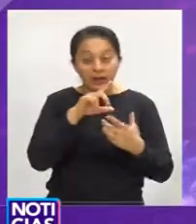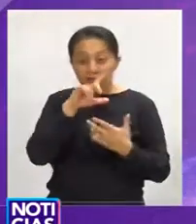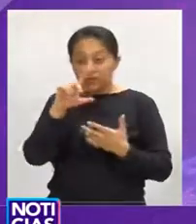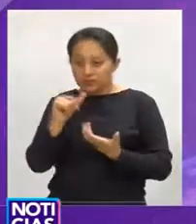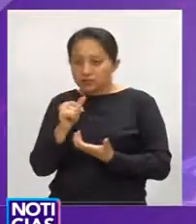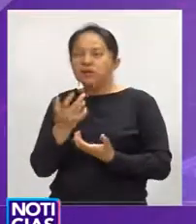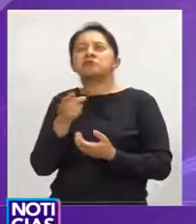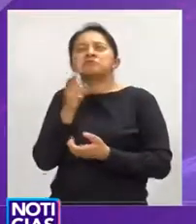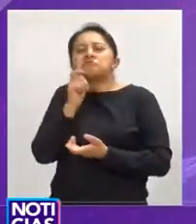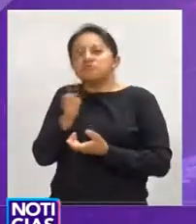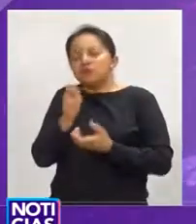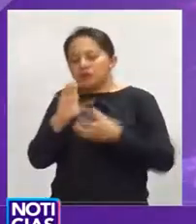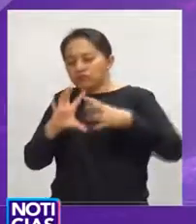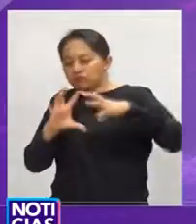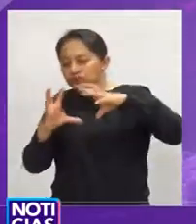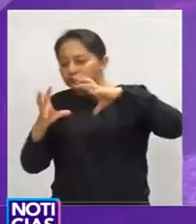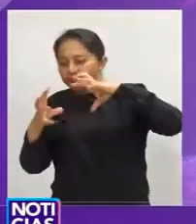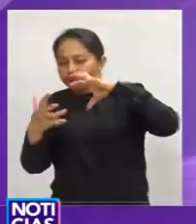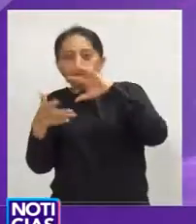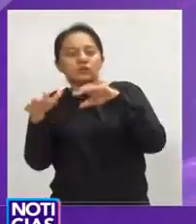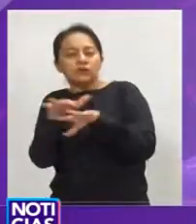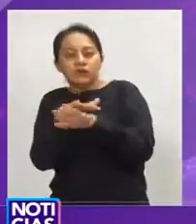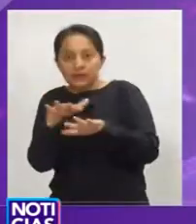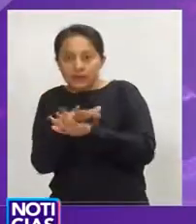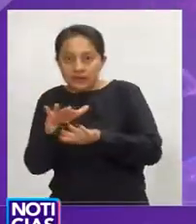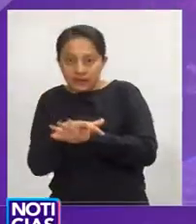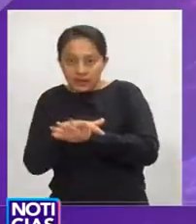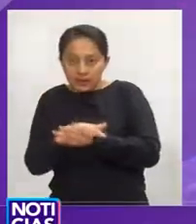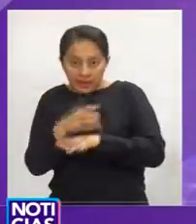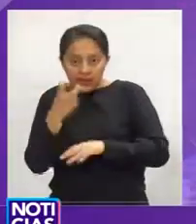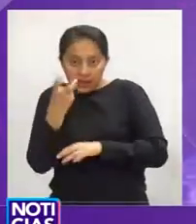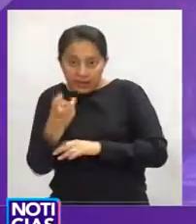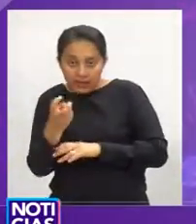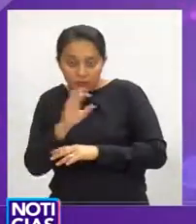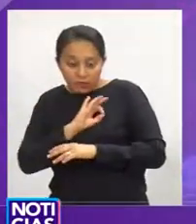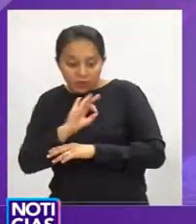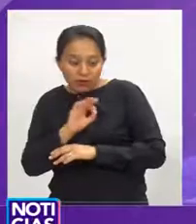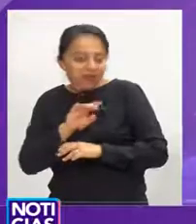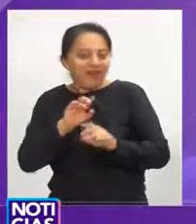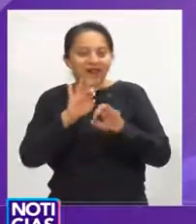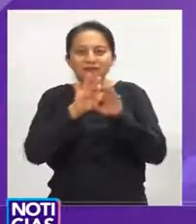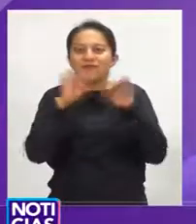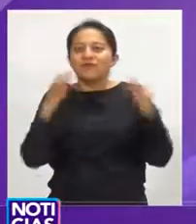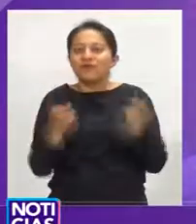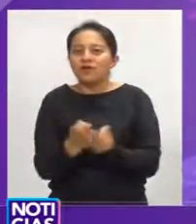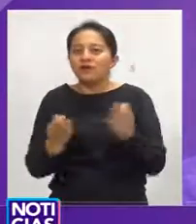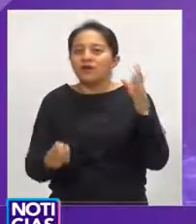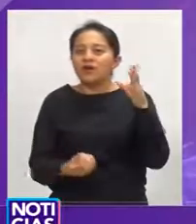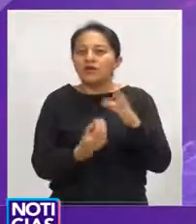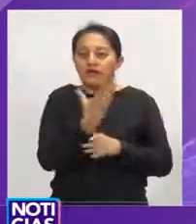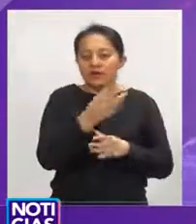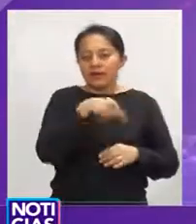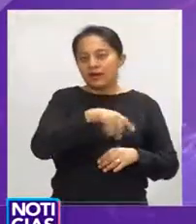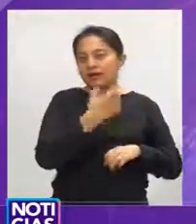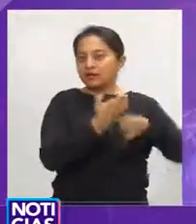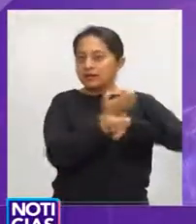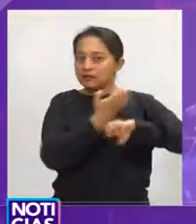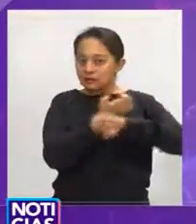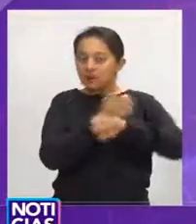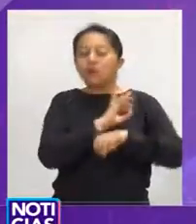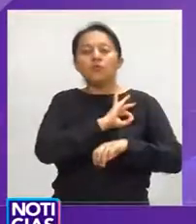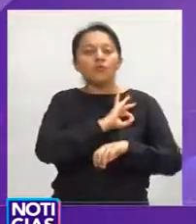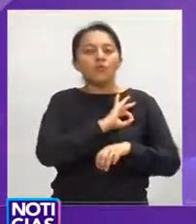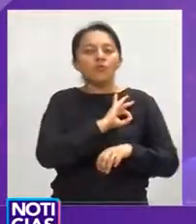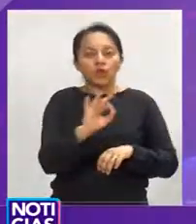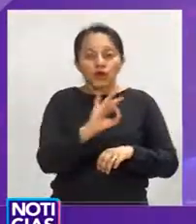climático, lo cual a su vez abonará a propiciar un modelo de desarrollo económico en el Estado que permita reducir las emisiones de gases de efecto